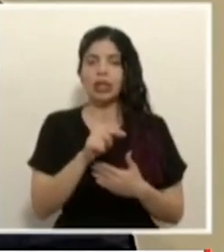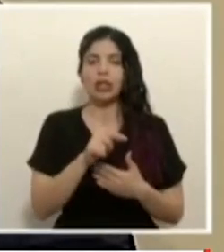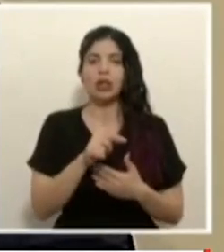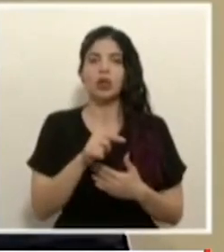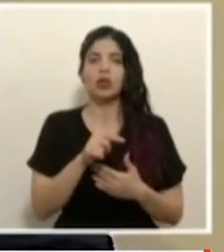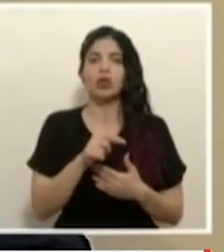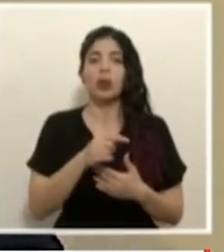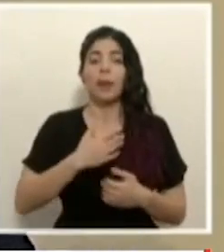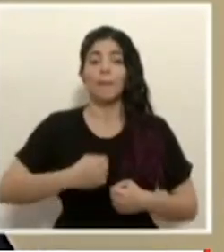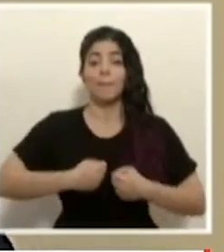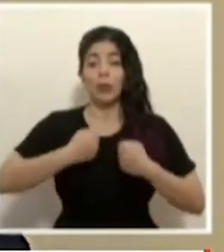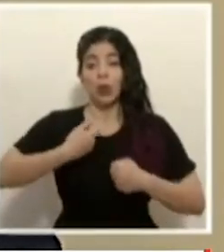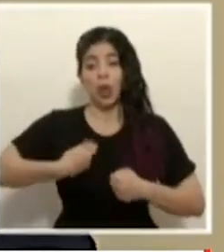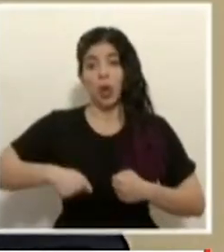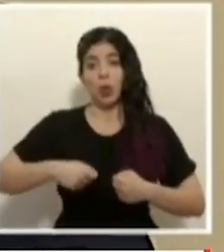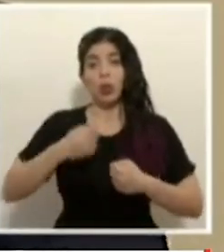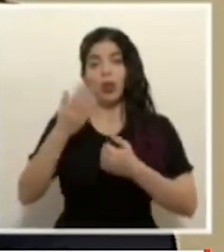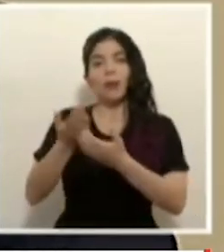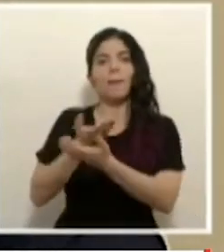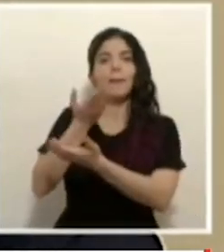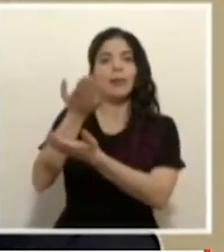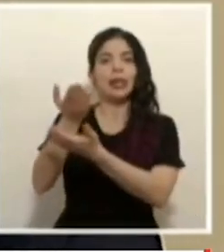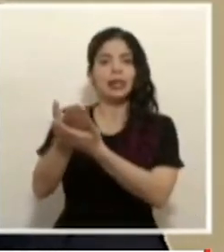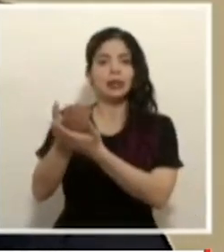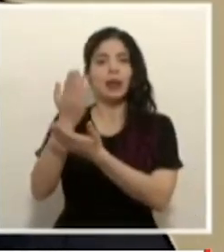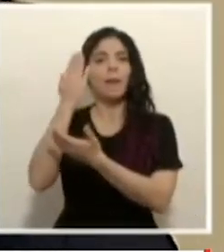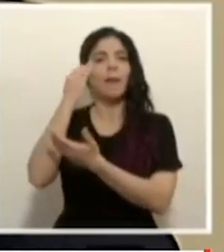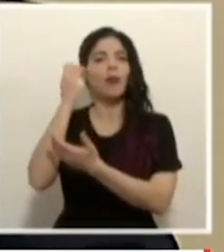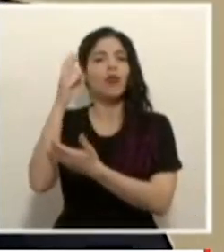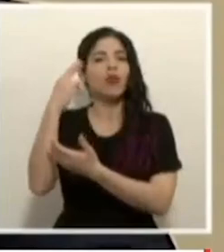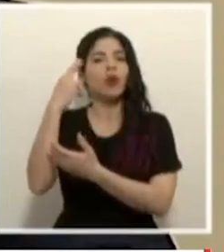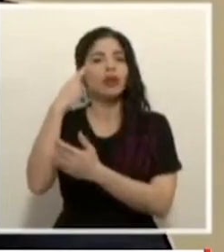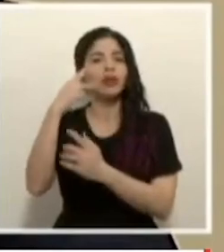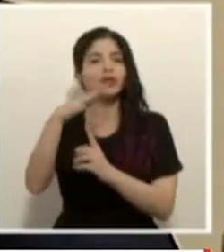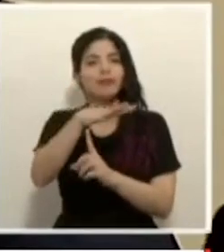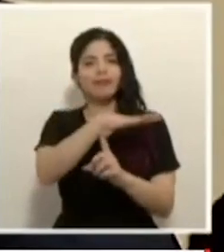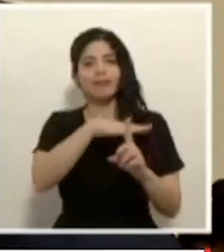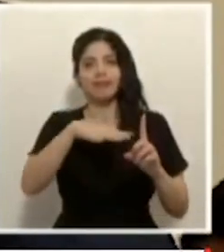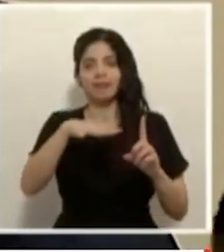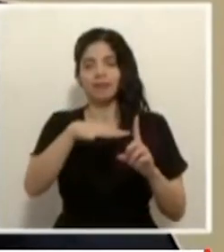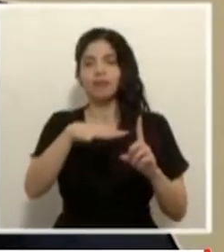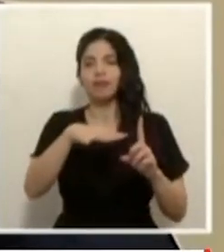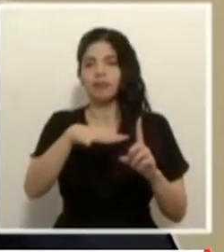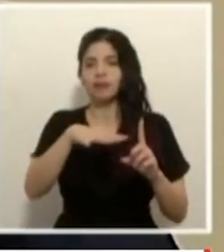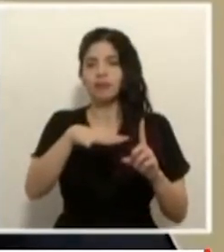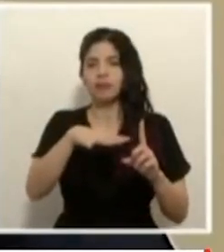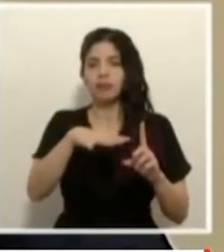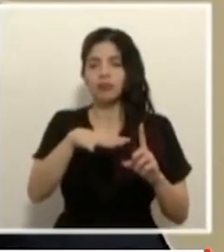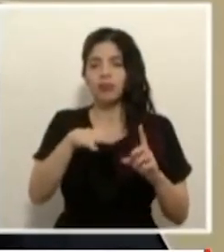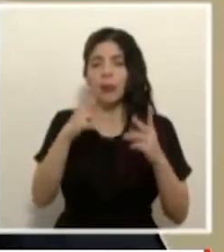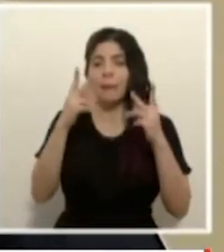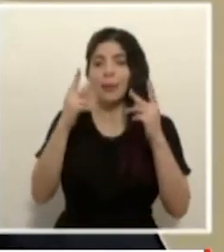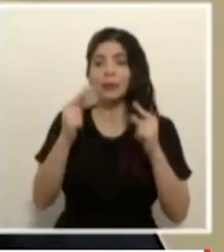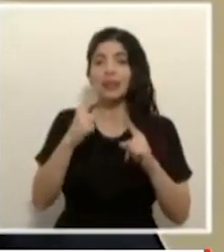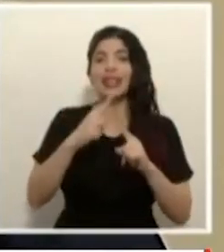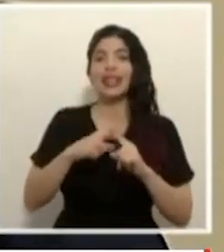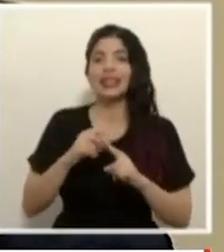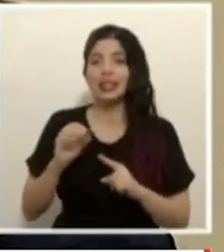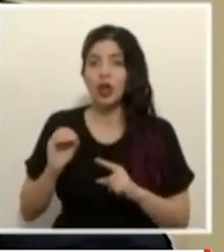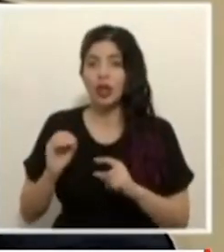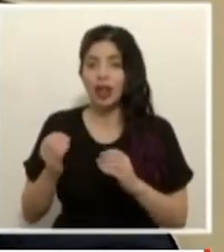el ejecutivo presenta también en el contexto de presentar el presupuesto extraordinario